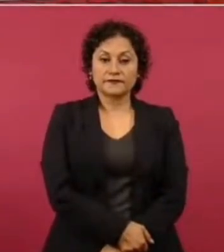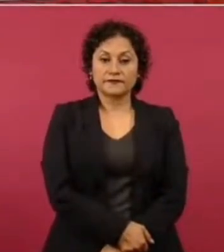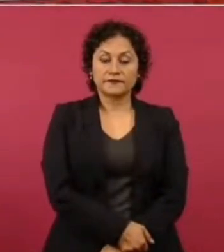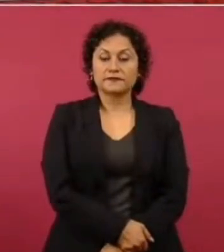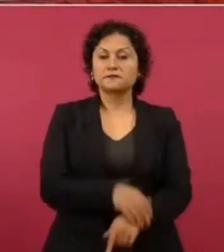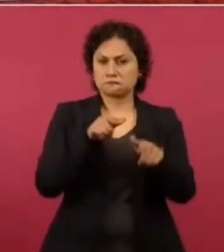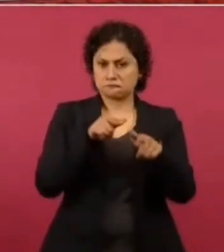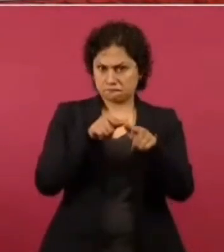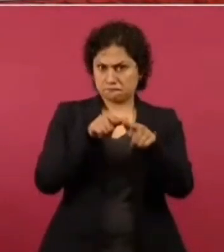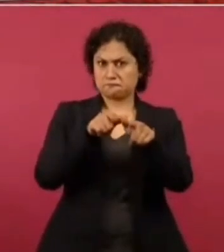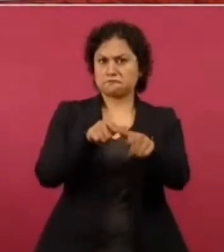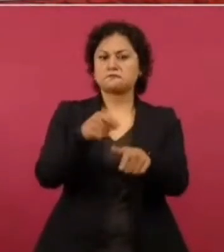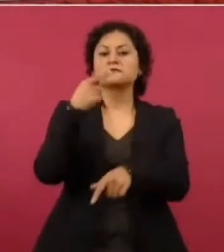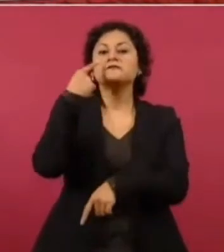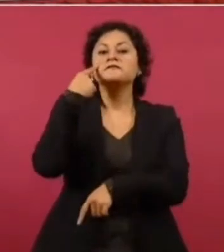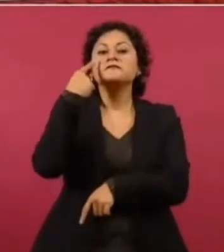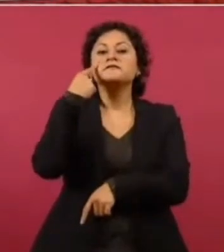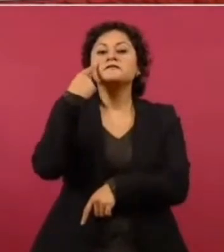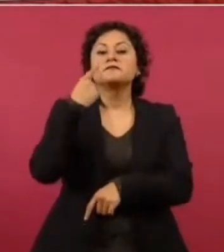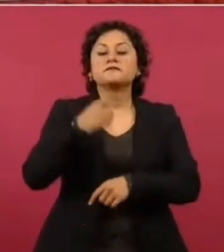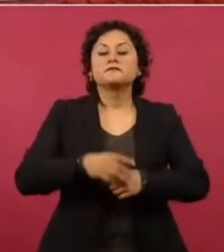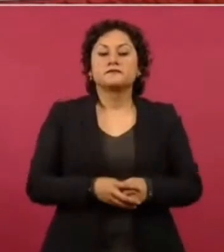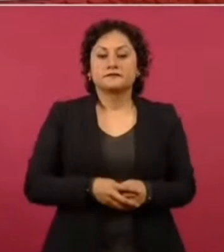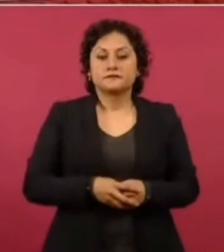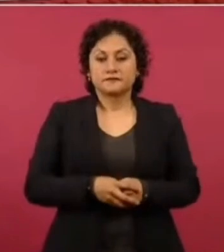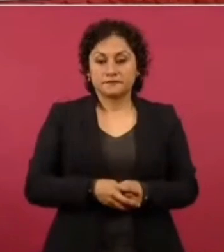Síguele. A ver, a ver el, este.